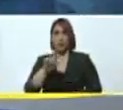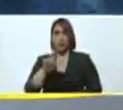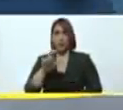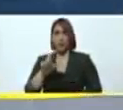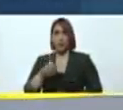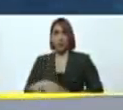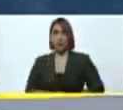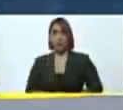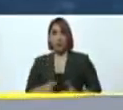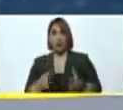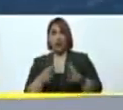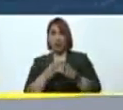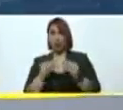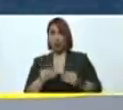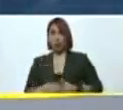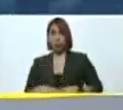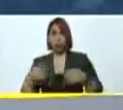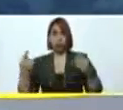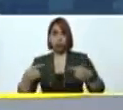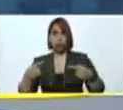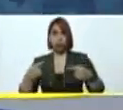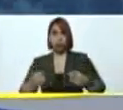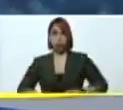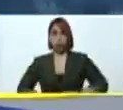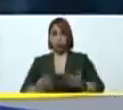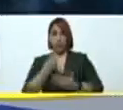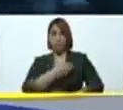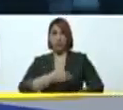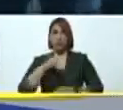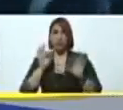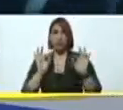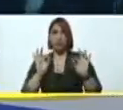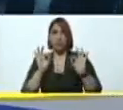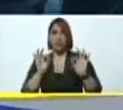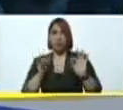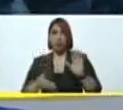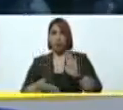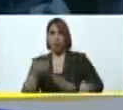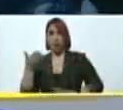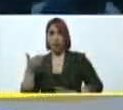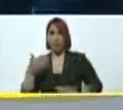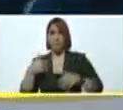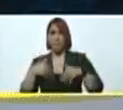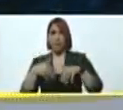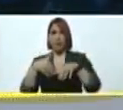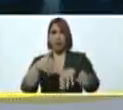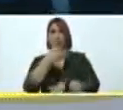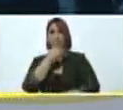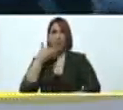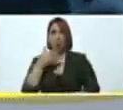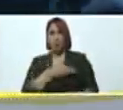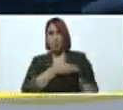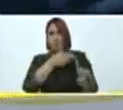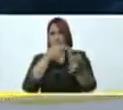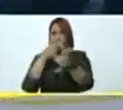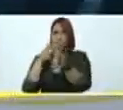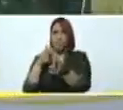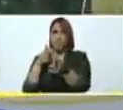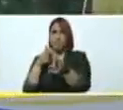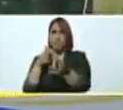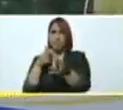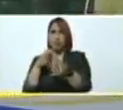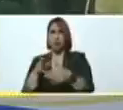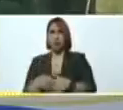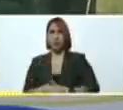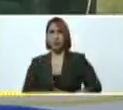Gana todos los concursos y le dan la misión especial de ir a la batalla con el mejor fusil que tenía o rifle en el